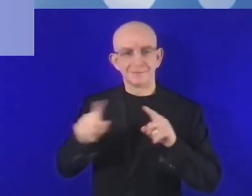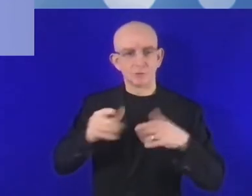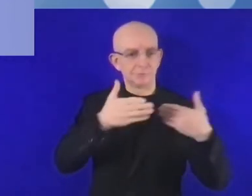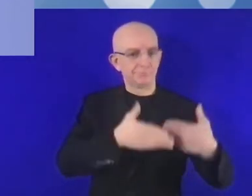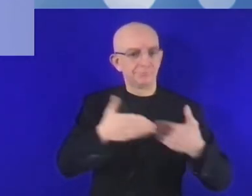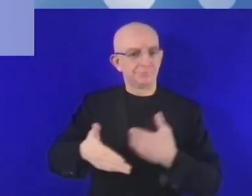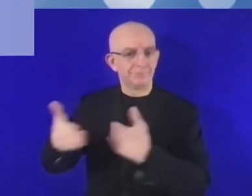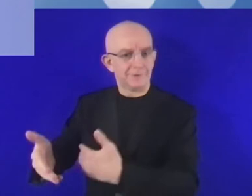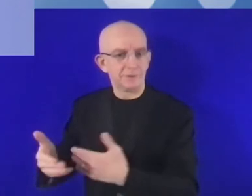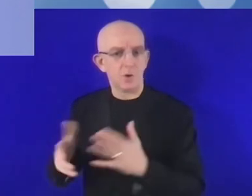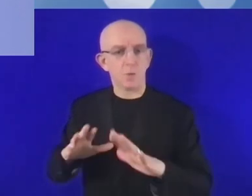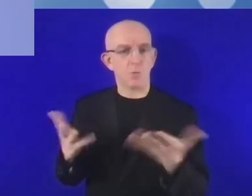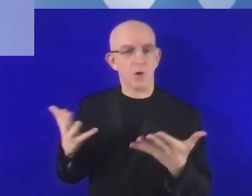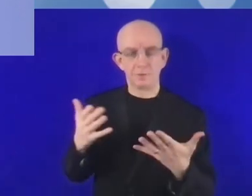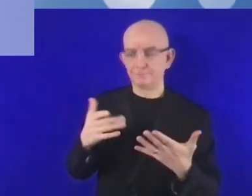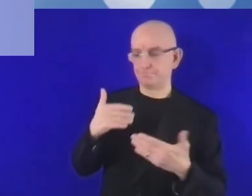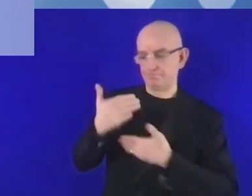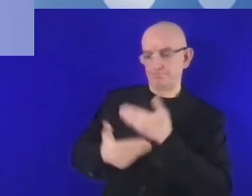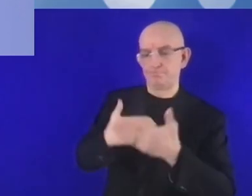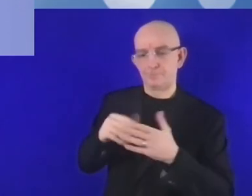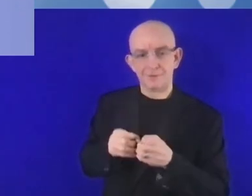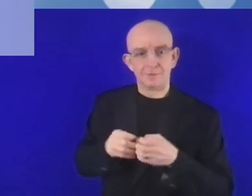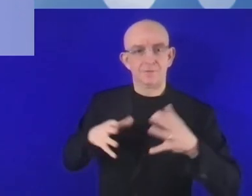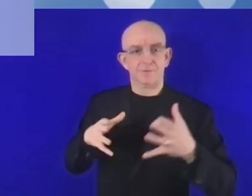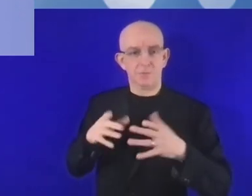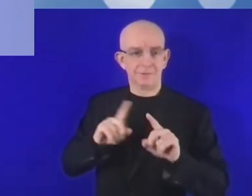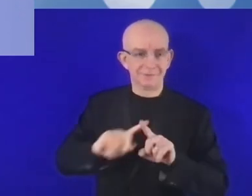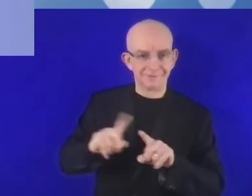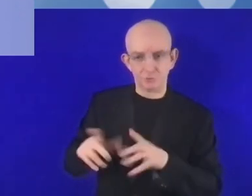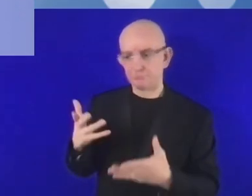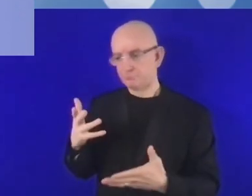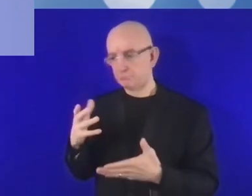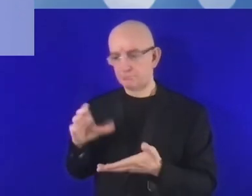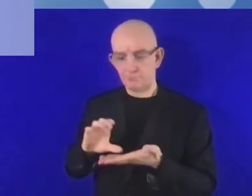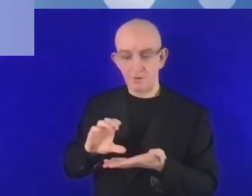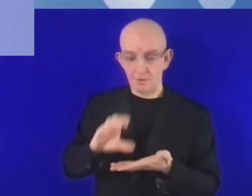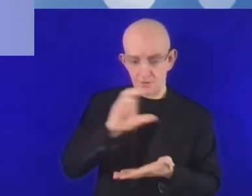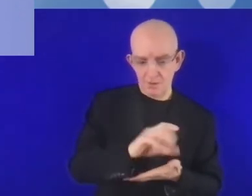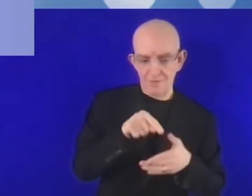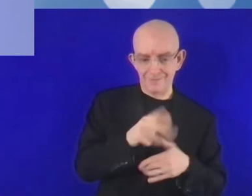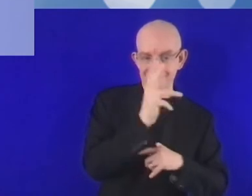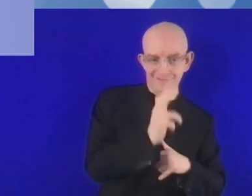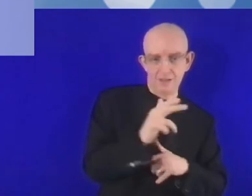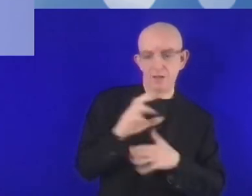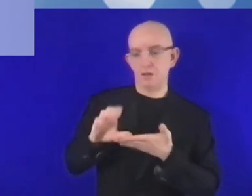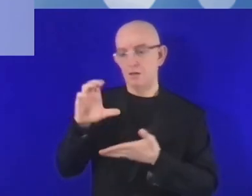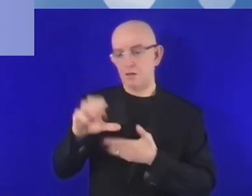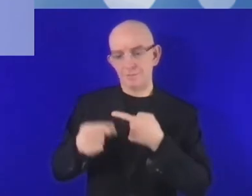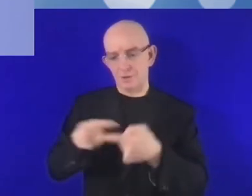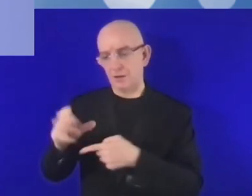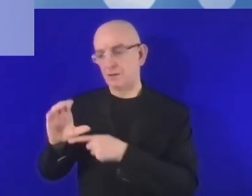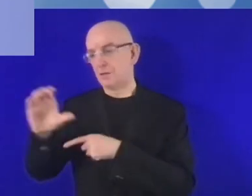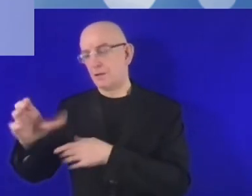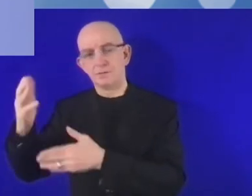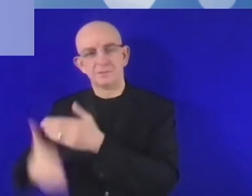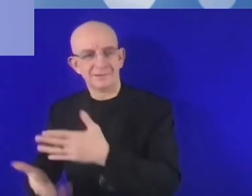de financiación que resultan necesarios en diferentes fases de desarrollo de una empresa. Así que una empresa al principio